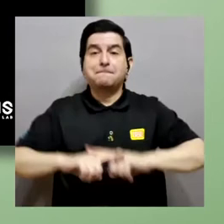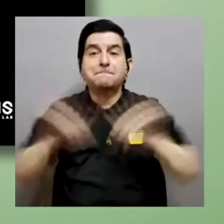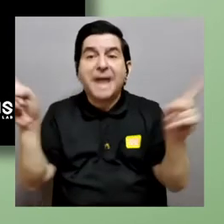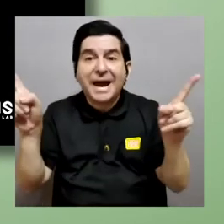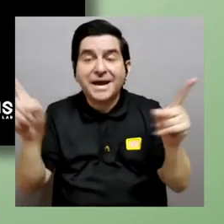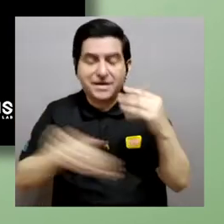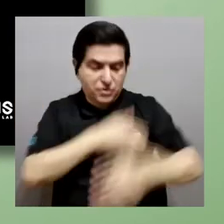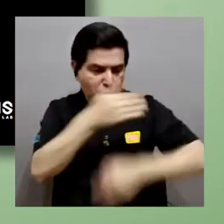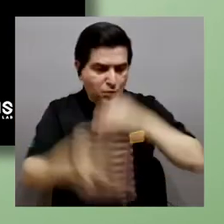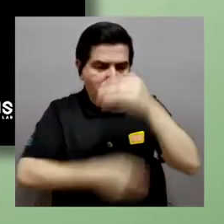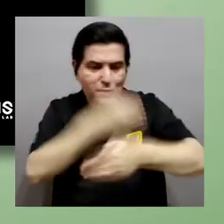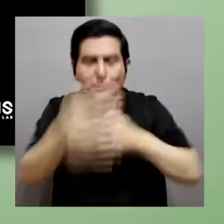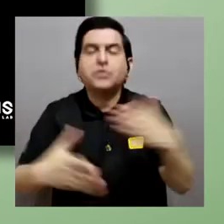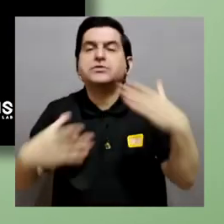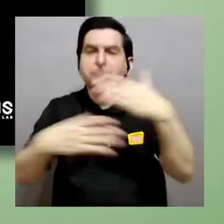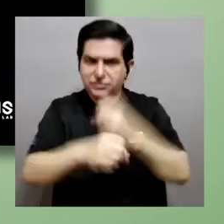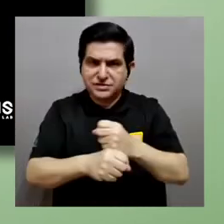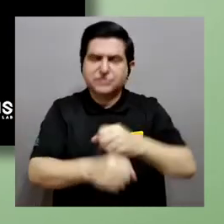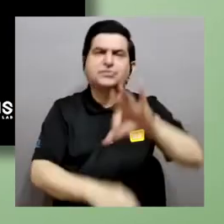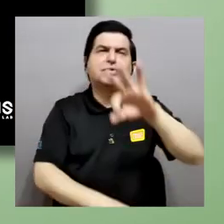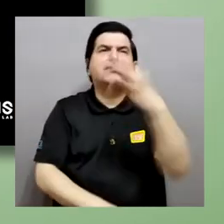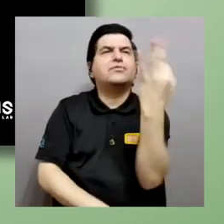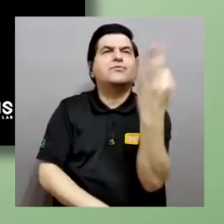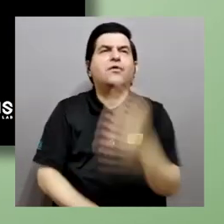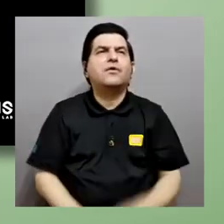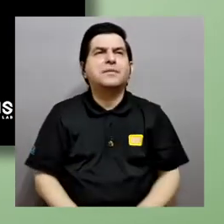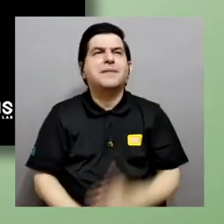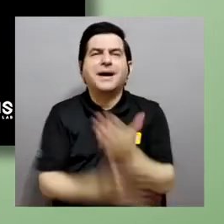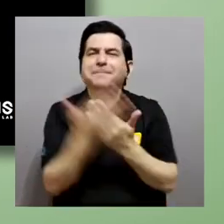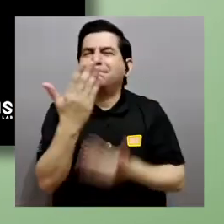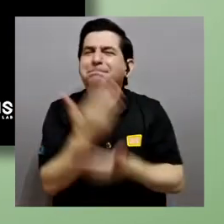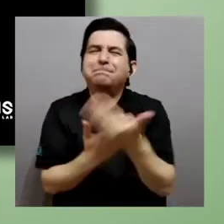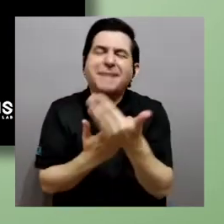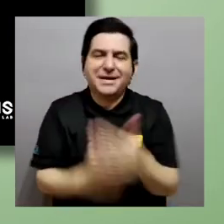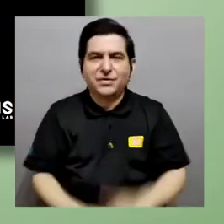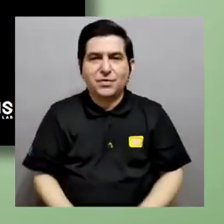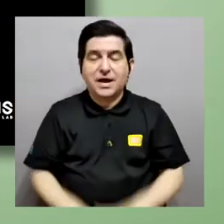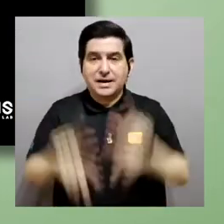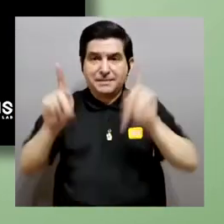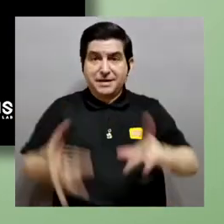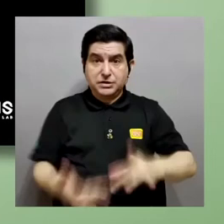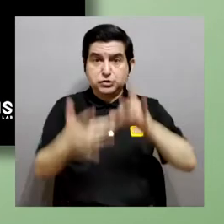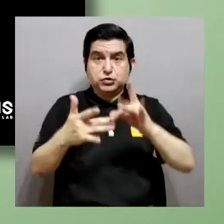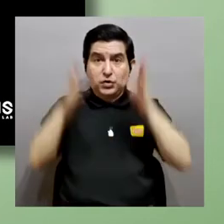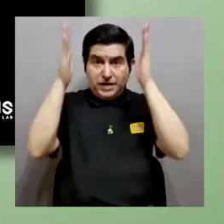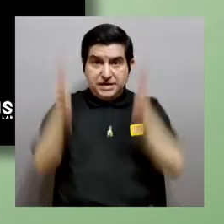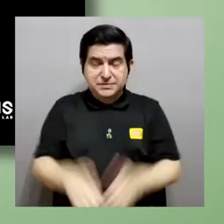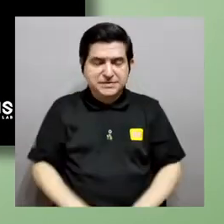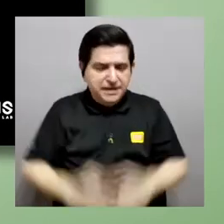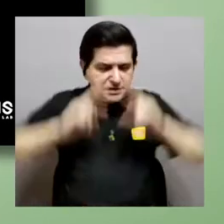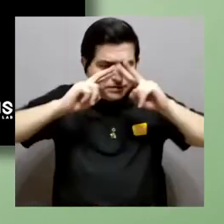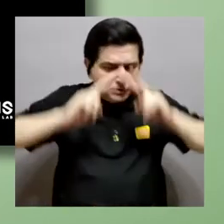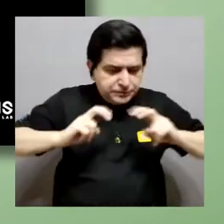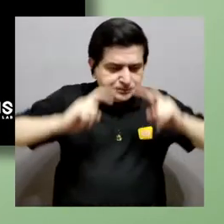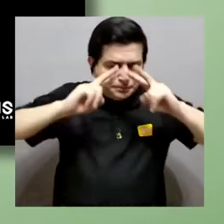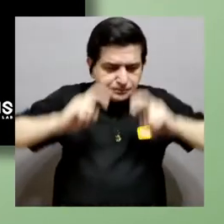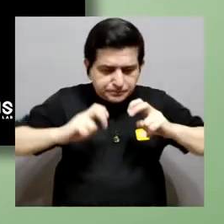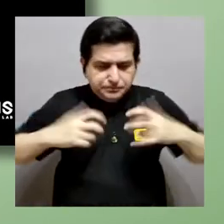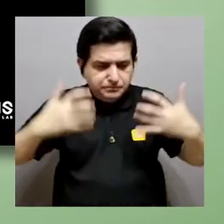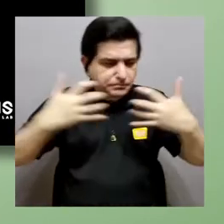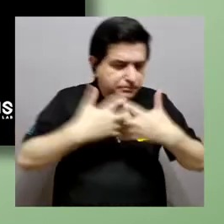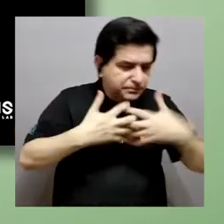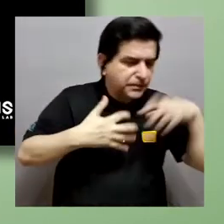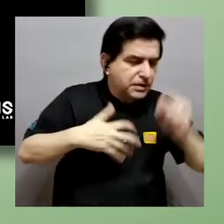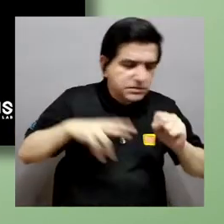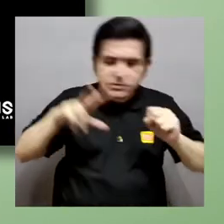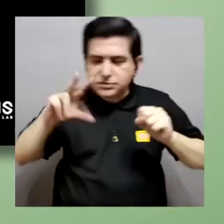se hace de manera un poco manual, ¿verdad? El operador, el experto, ¿verdad? Está revisando cuál calza, cuál no, ¿verdad? Y está haciendo esta búsqueda